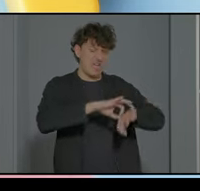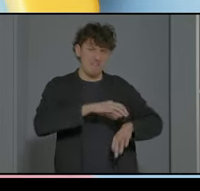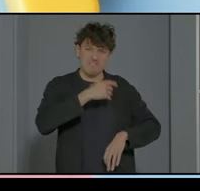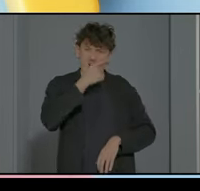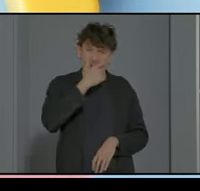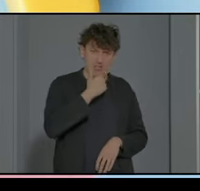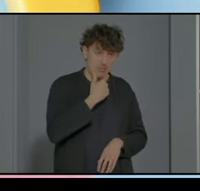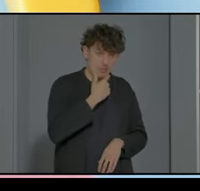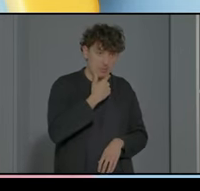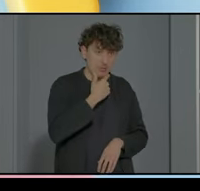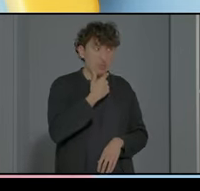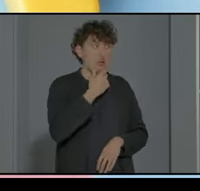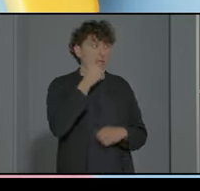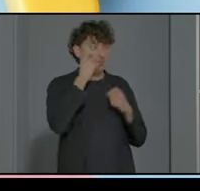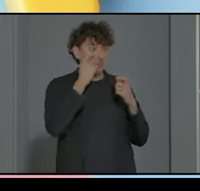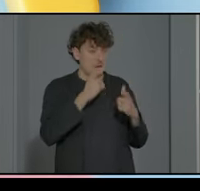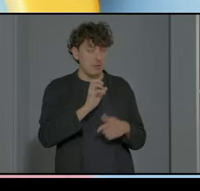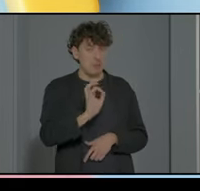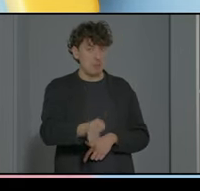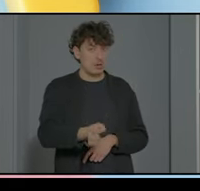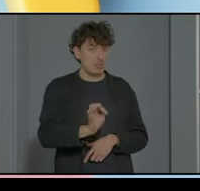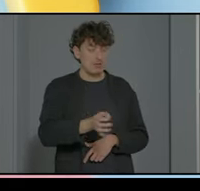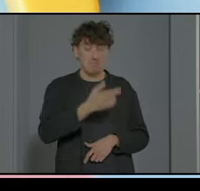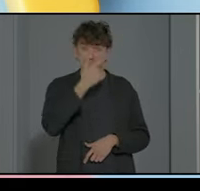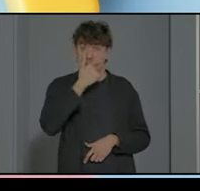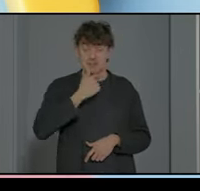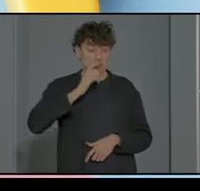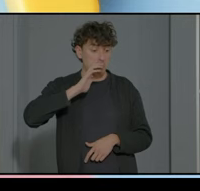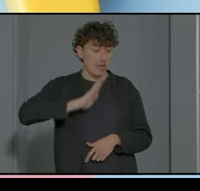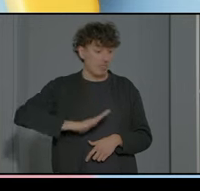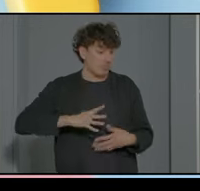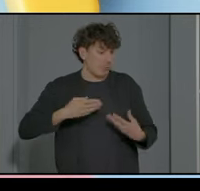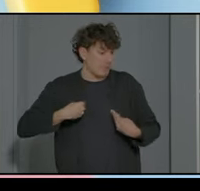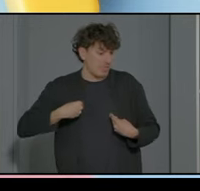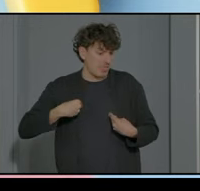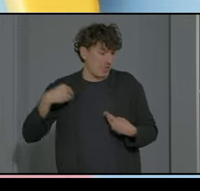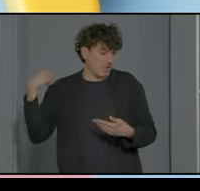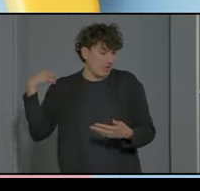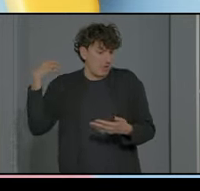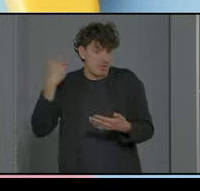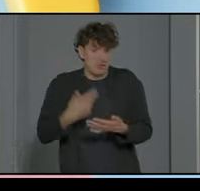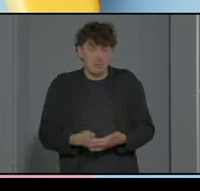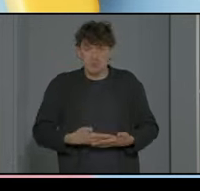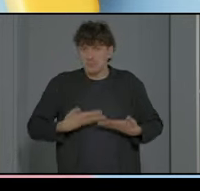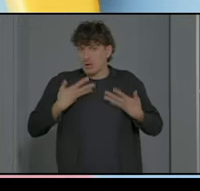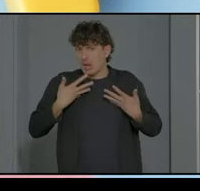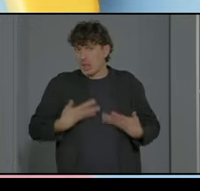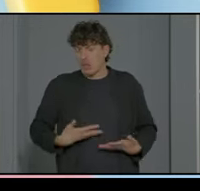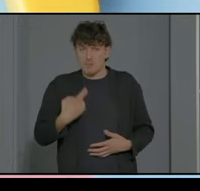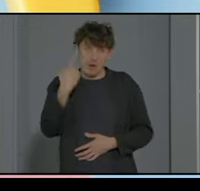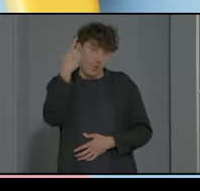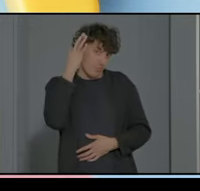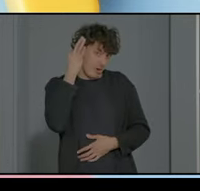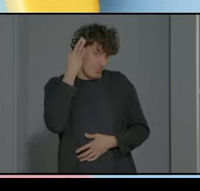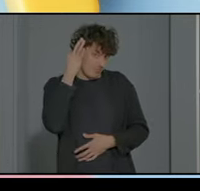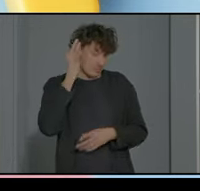no le costaba nada o sea entró como si llevara allí toda la vida estuvo relajadísima era una luna en este